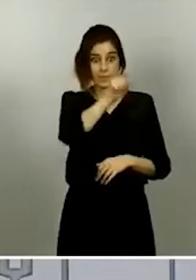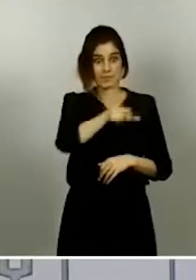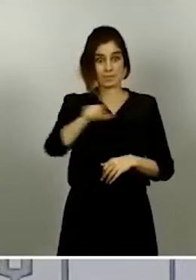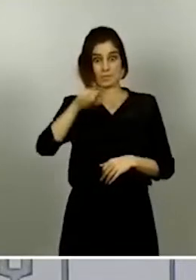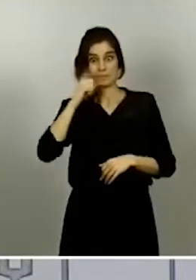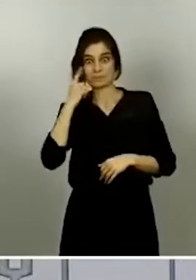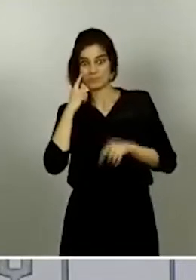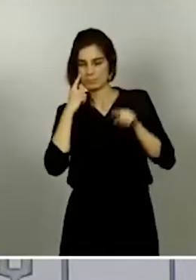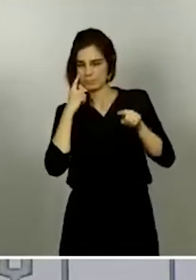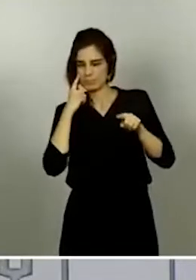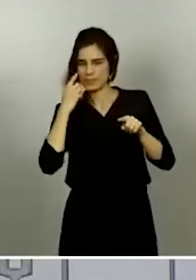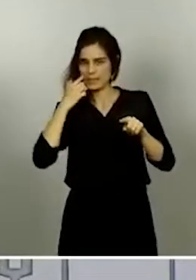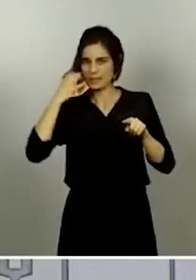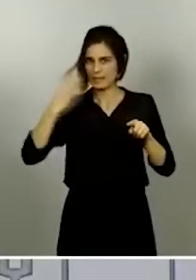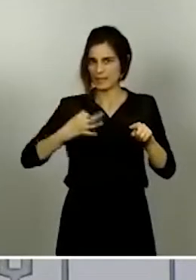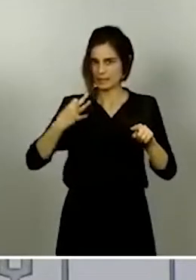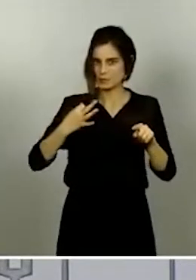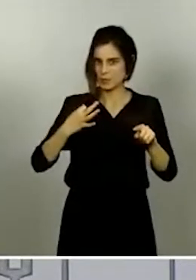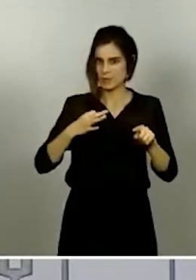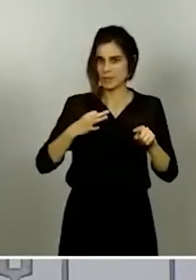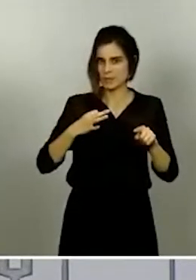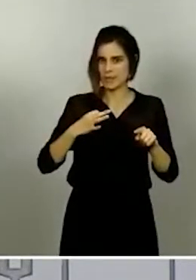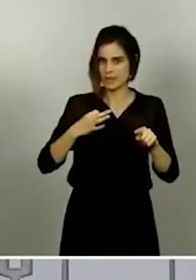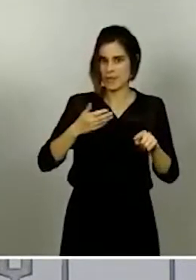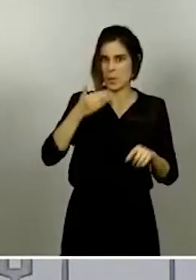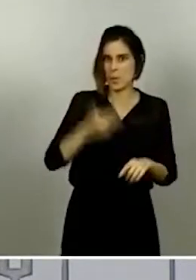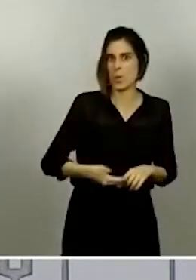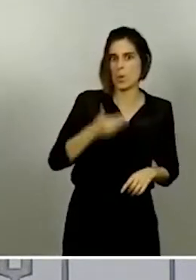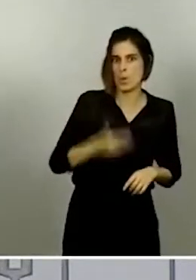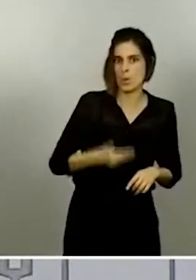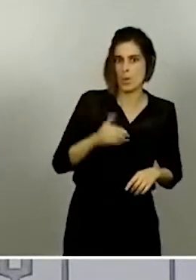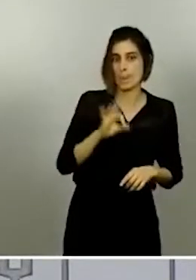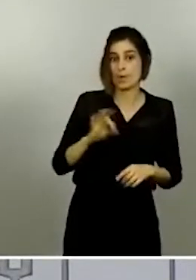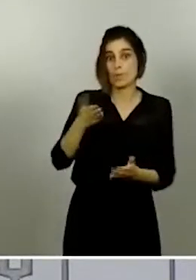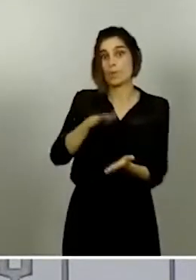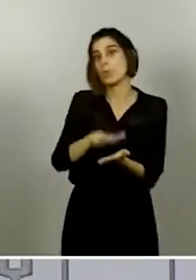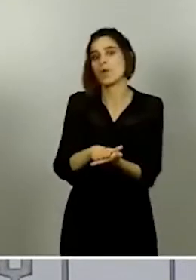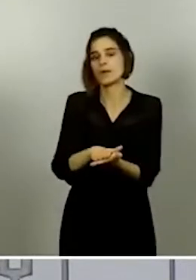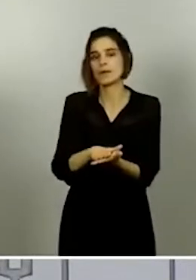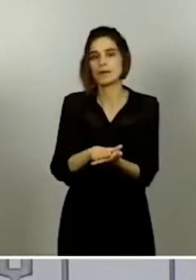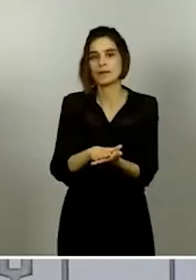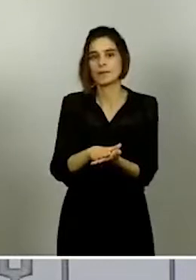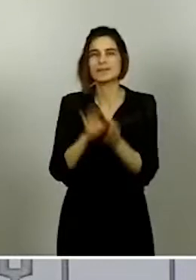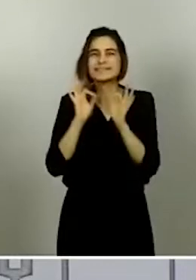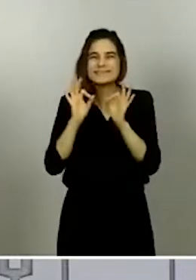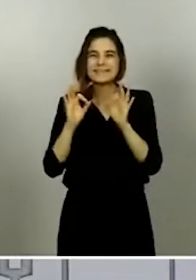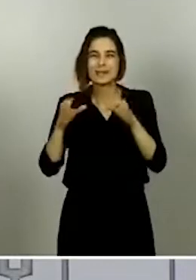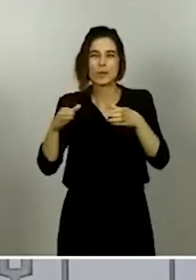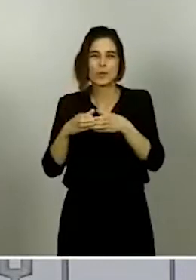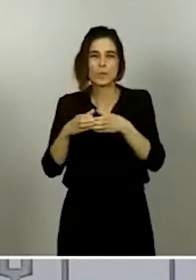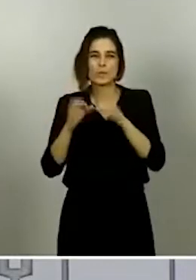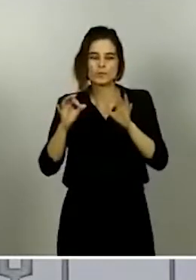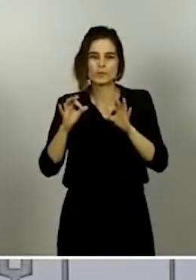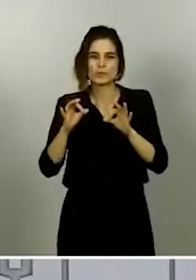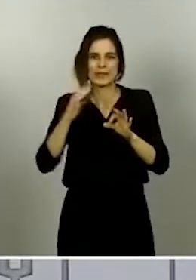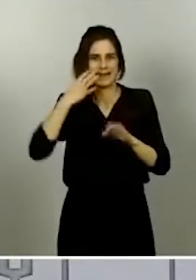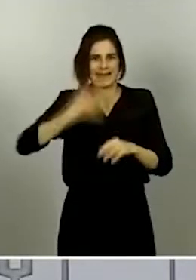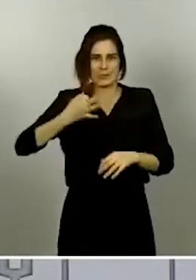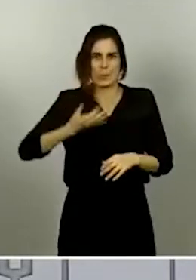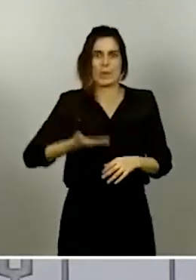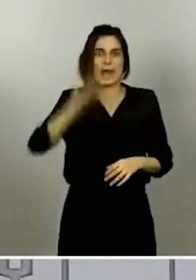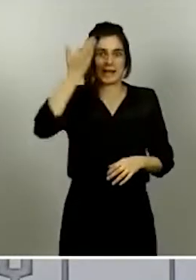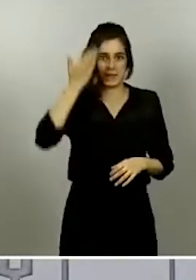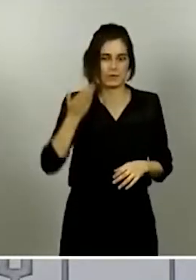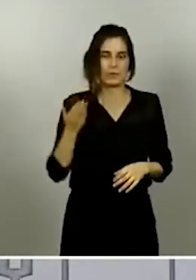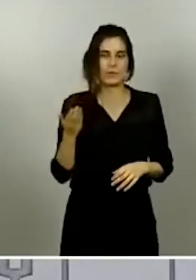sean graves o incluso que haya fallecimientos y, sobre todo, en algunos grupos poblacionales concretos es muy alto. Por lo tanto, tenemos que